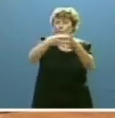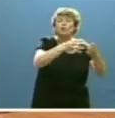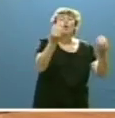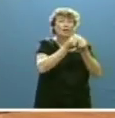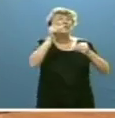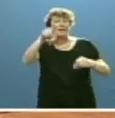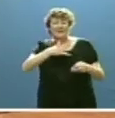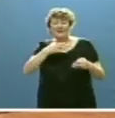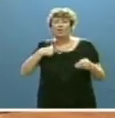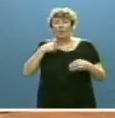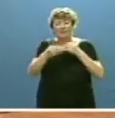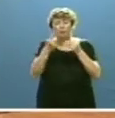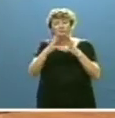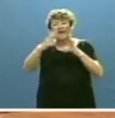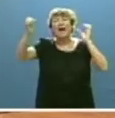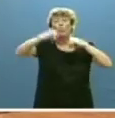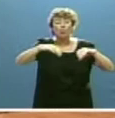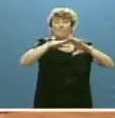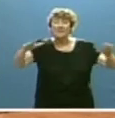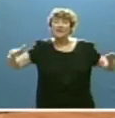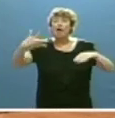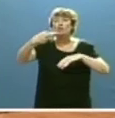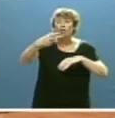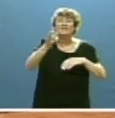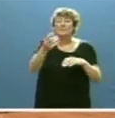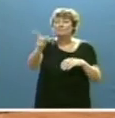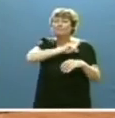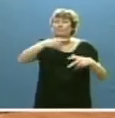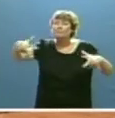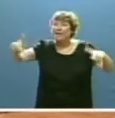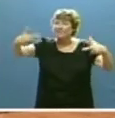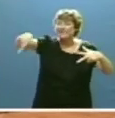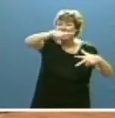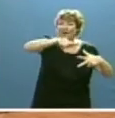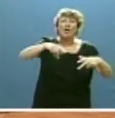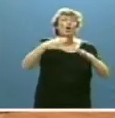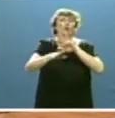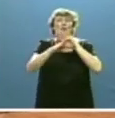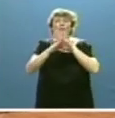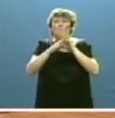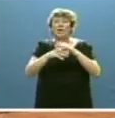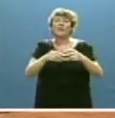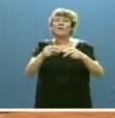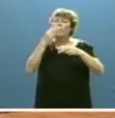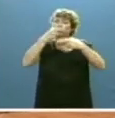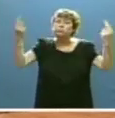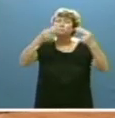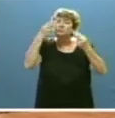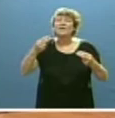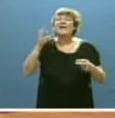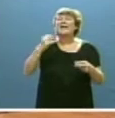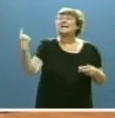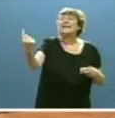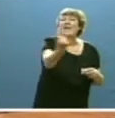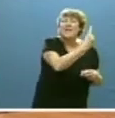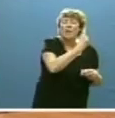también queremos alcanzar un acuerdo en la mesa de las Cortes que permita seguir publicando las declaraciones de bienes y de rentas de